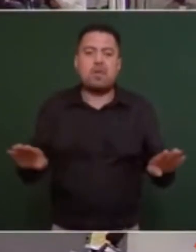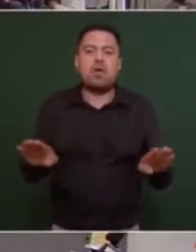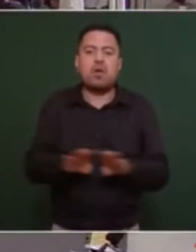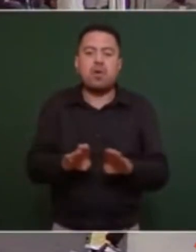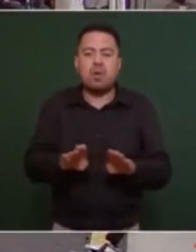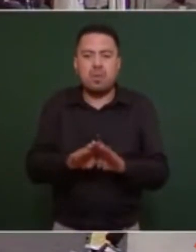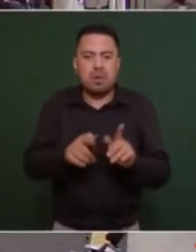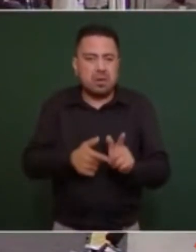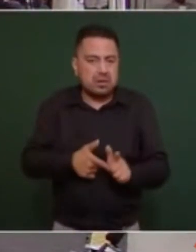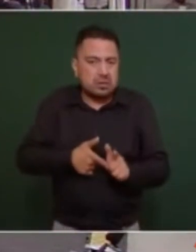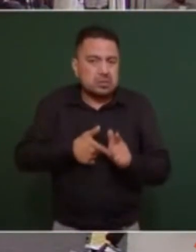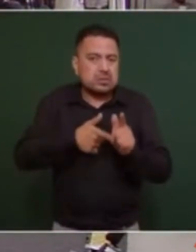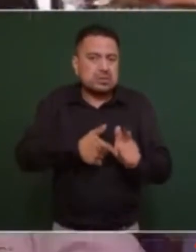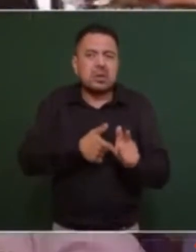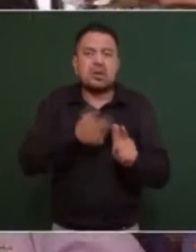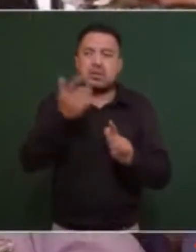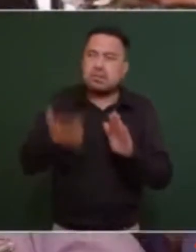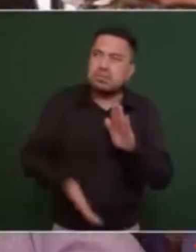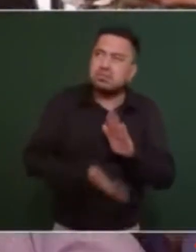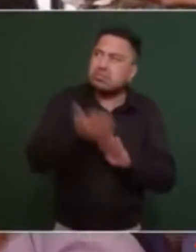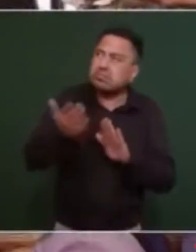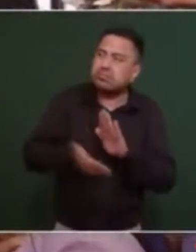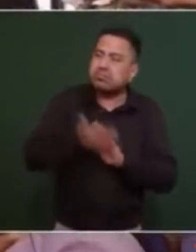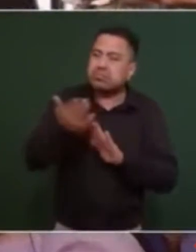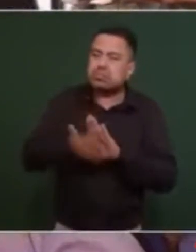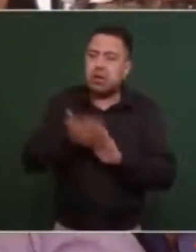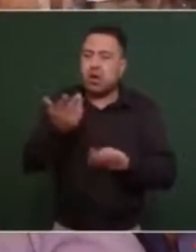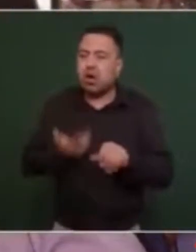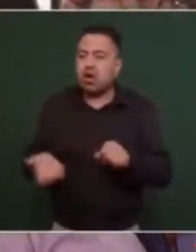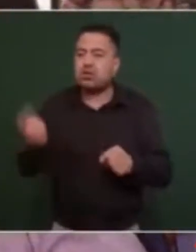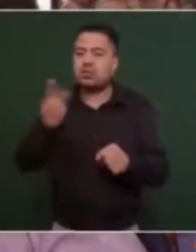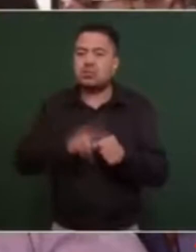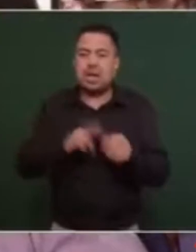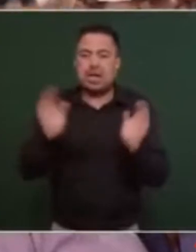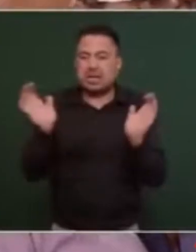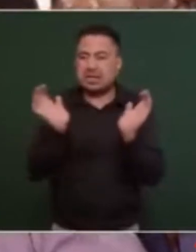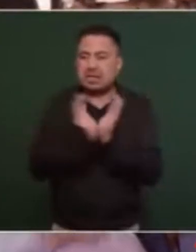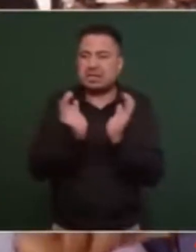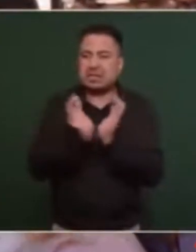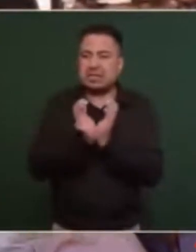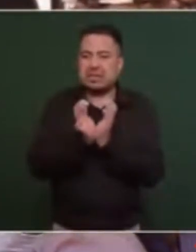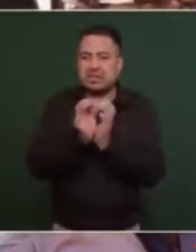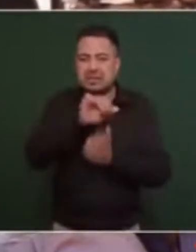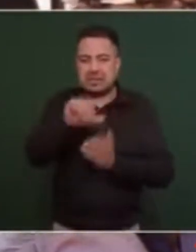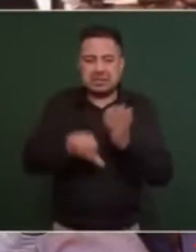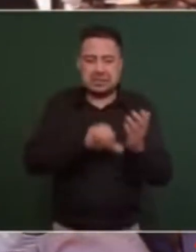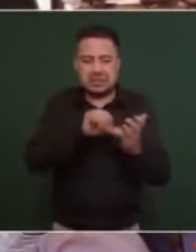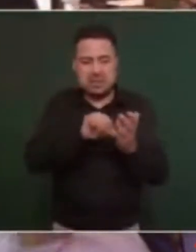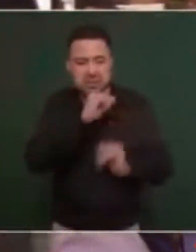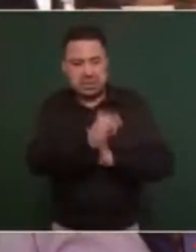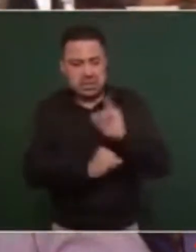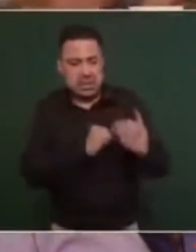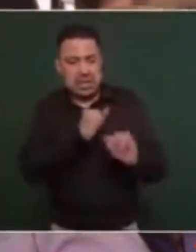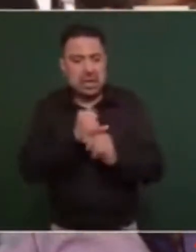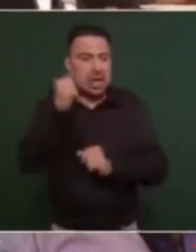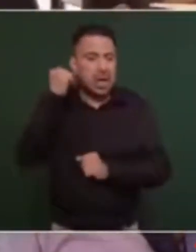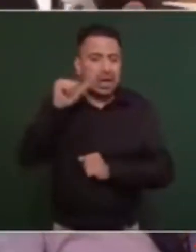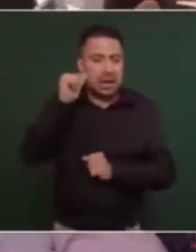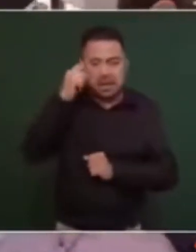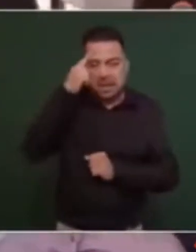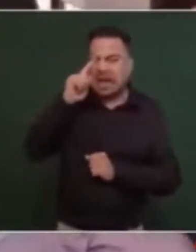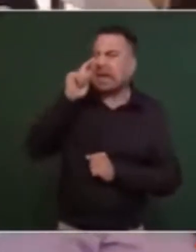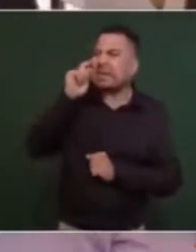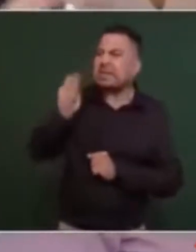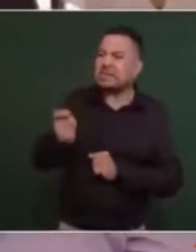seguir, va a seguirse la construcción del hospital del Issste ahí en el Centro Internacional Acapulco para sacar adelante